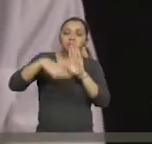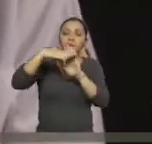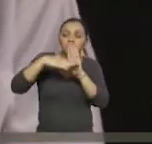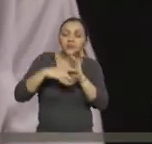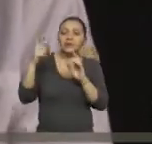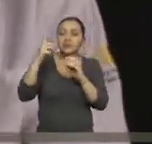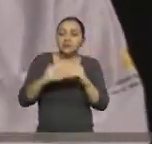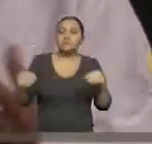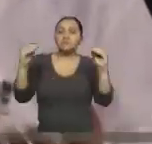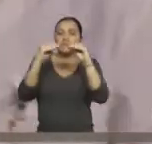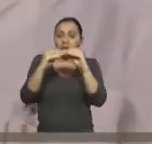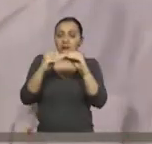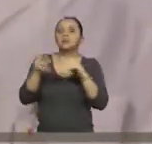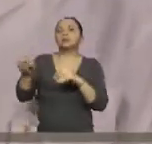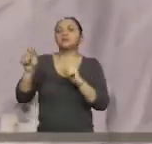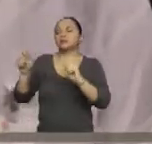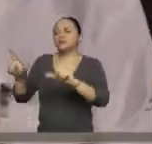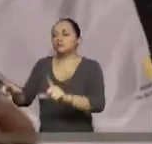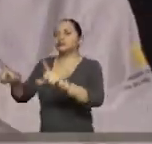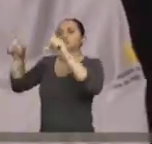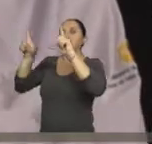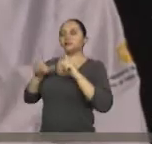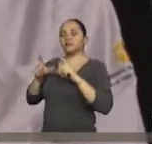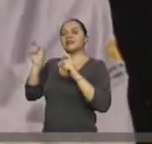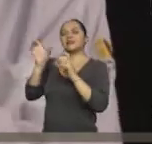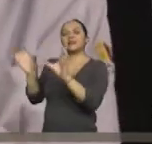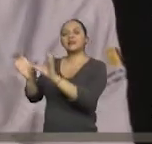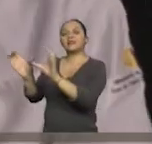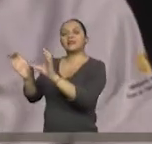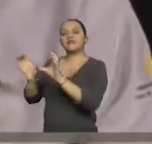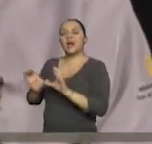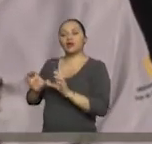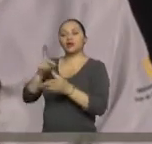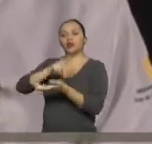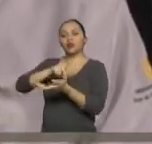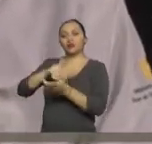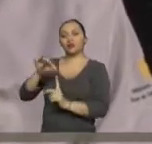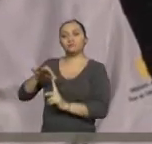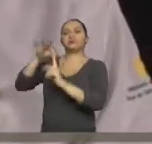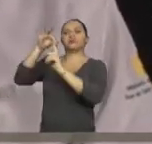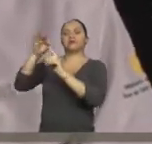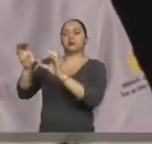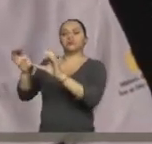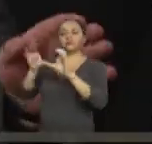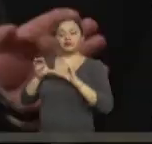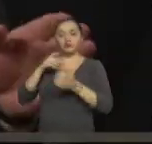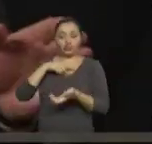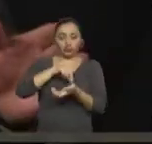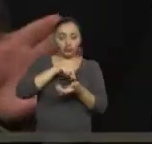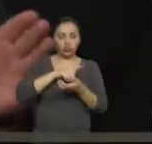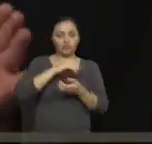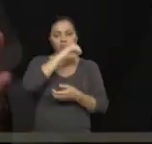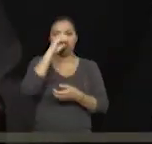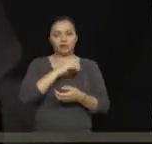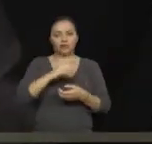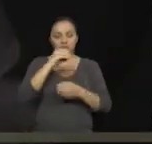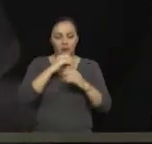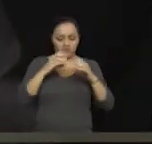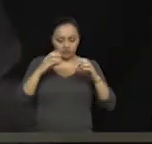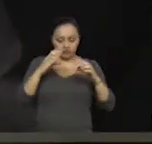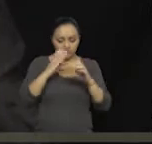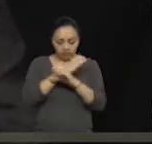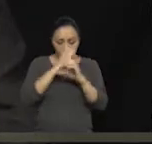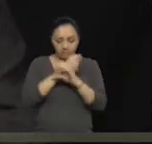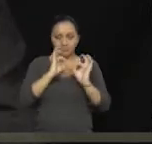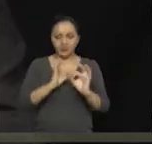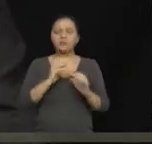nos oriente mejor a su deficiencia para ponerle el porcentaje de discapacidad. Pero es importante, ¿qué pasaría si no es una